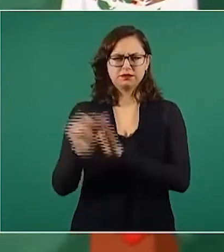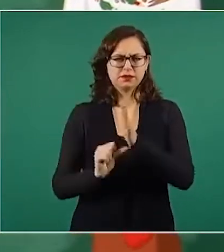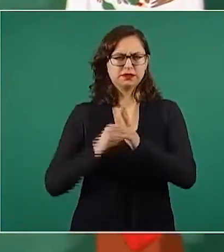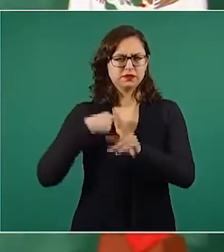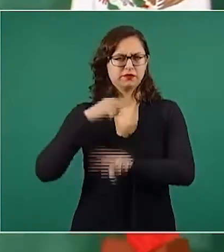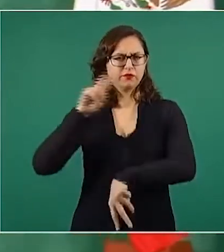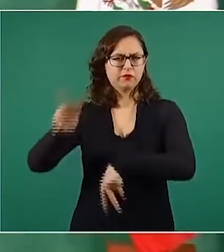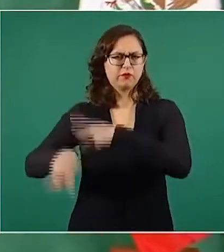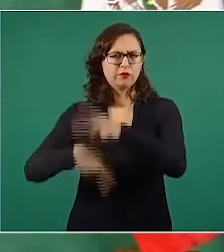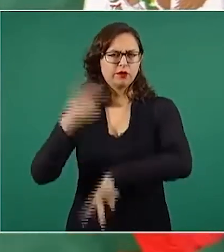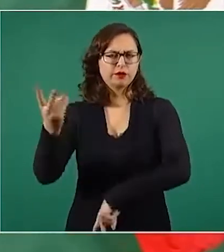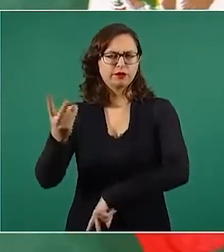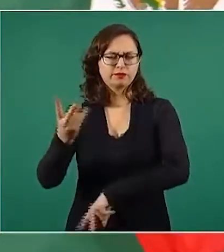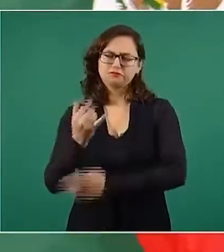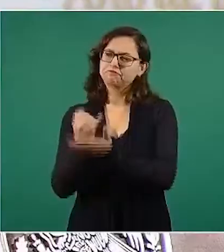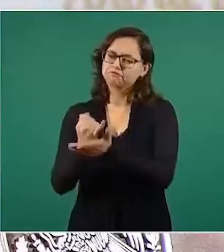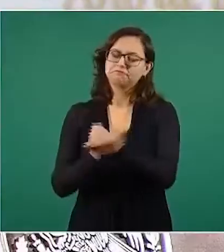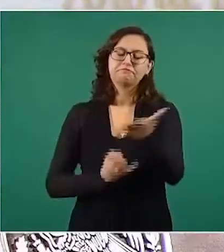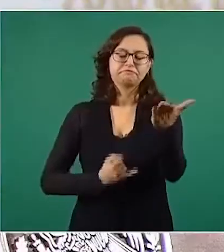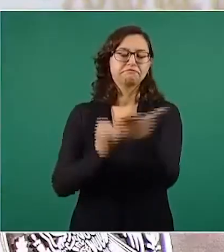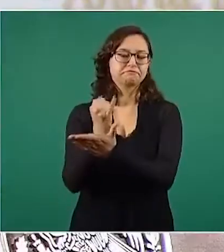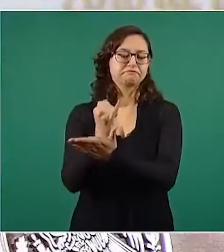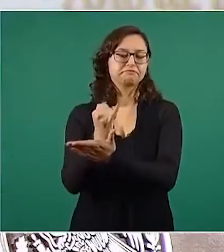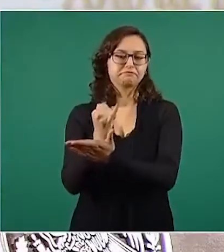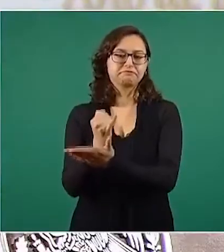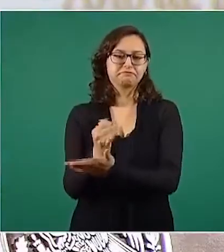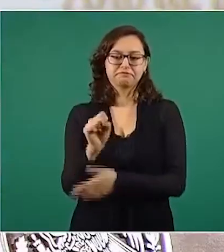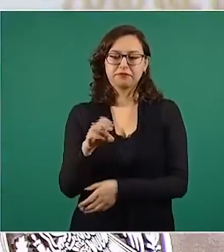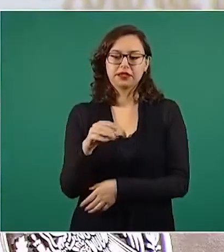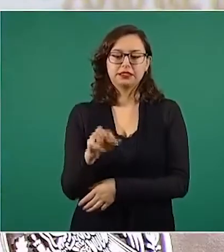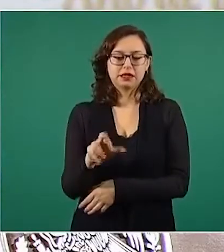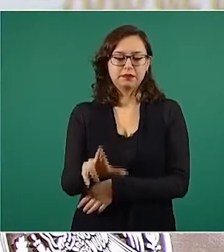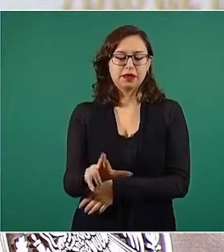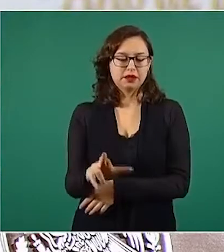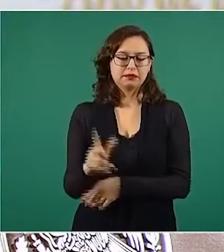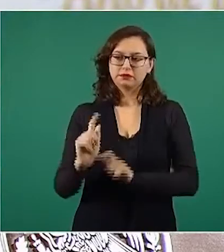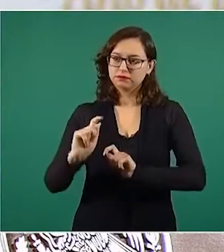y ya están trabajando.